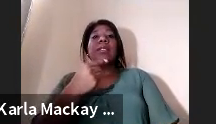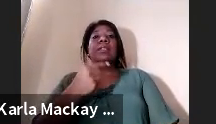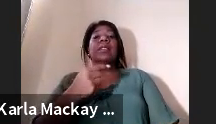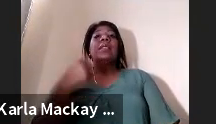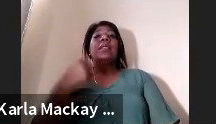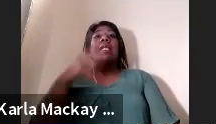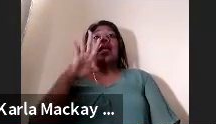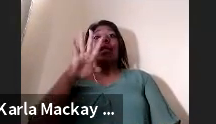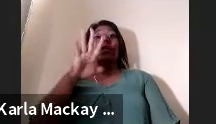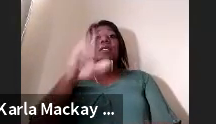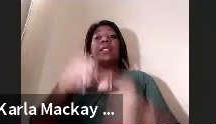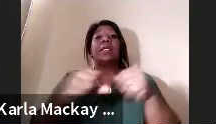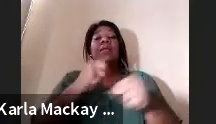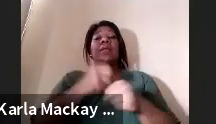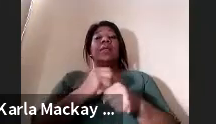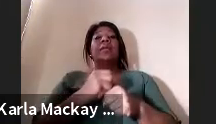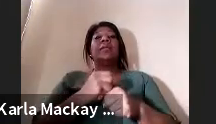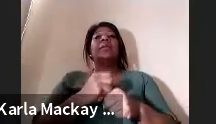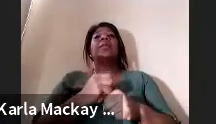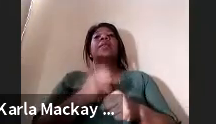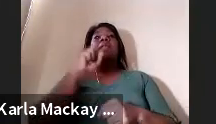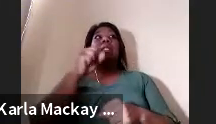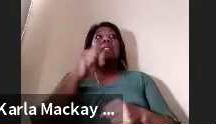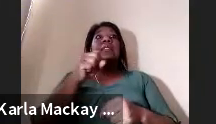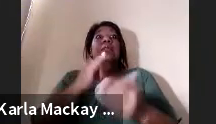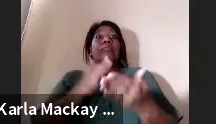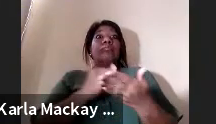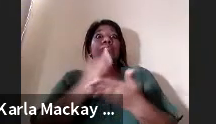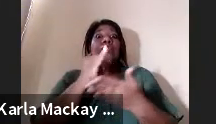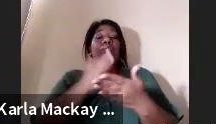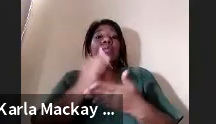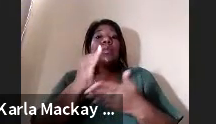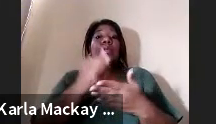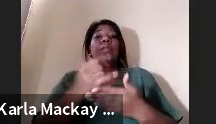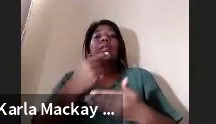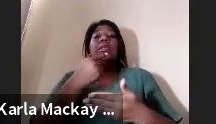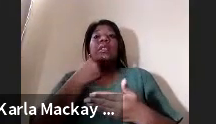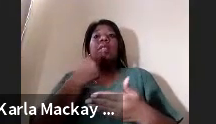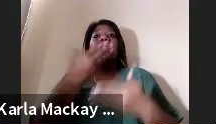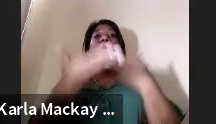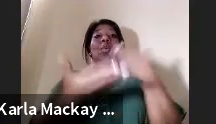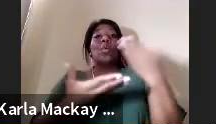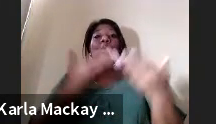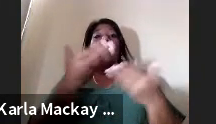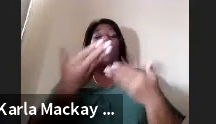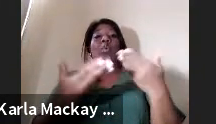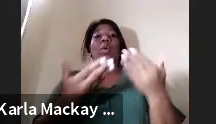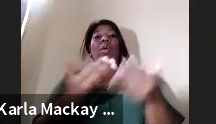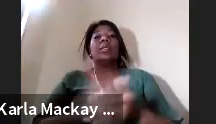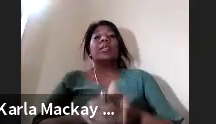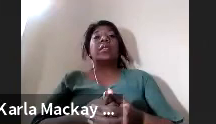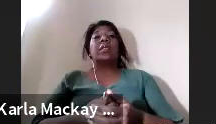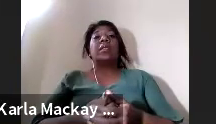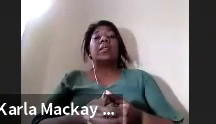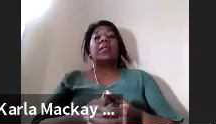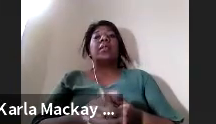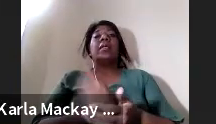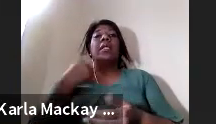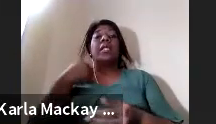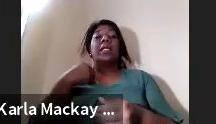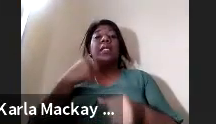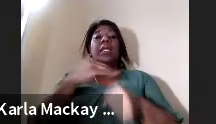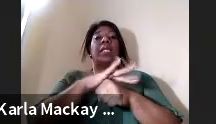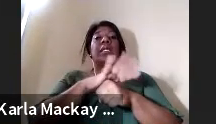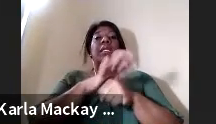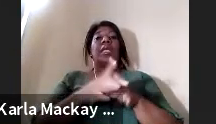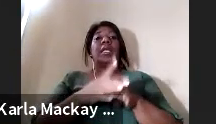será un gran investigador él nos dice y nos da un consejo él tiene la cura aislamiento social